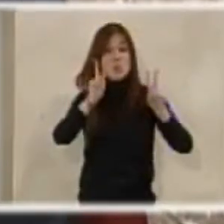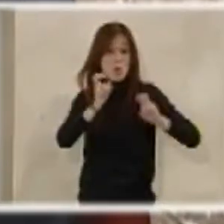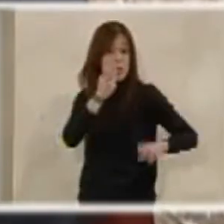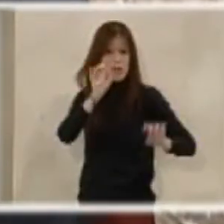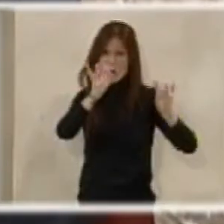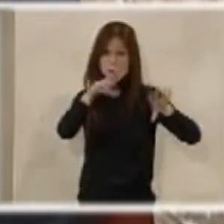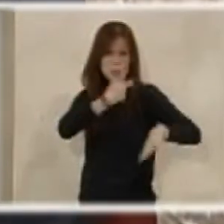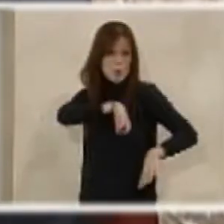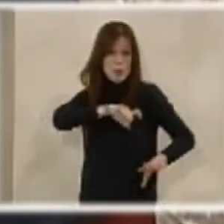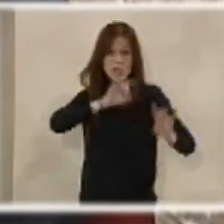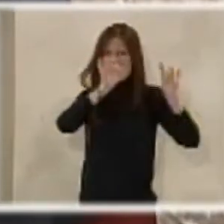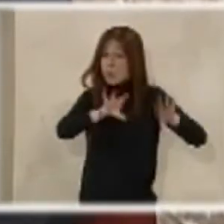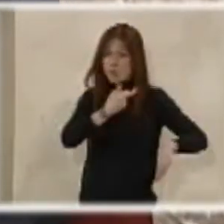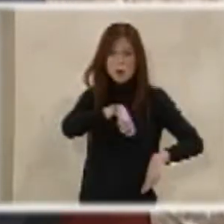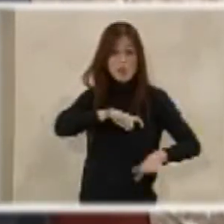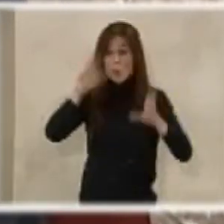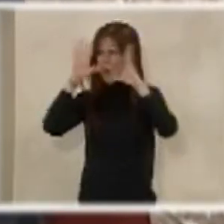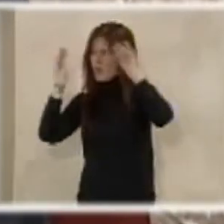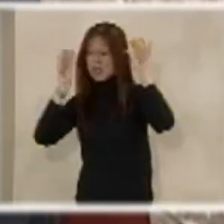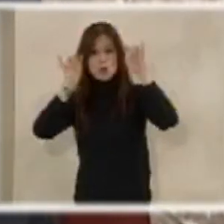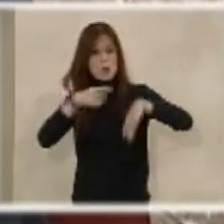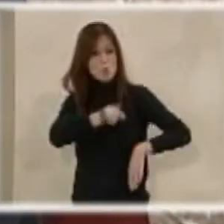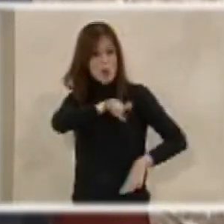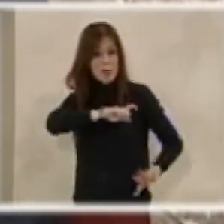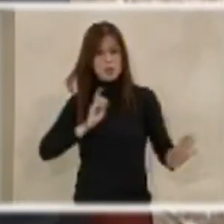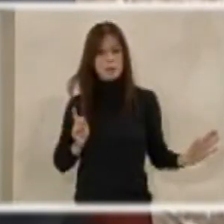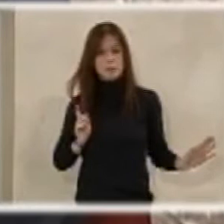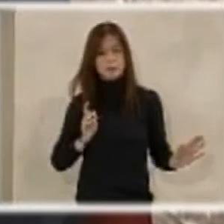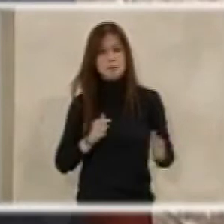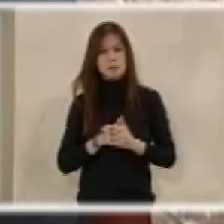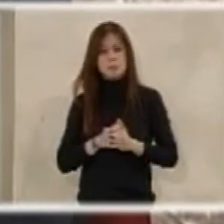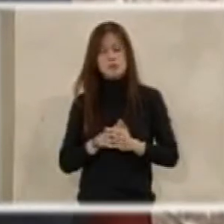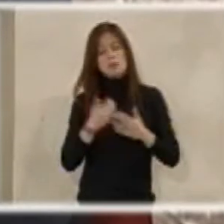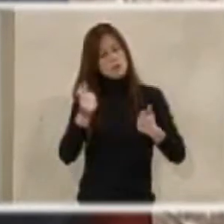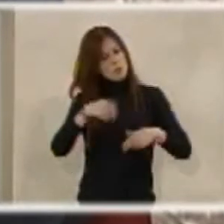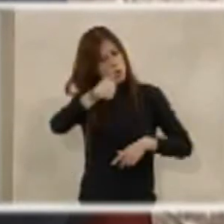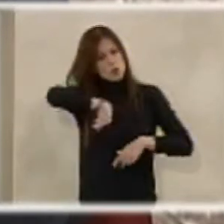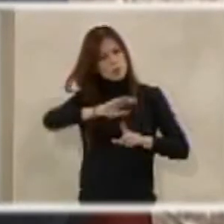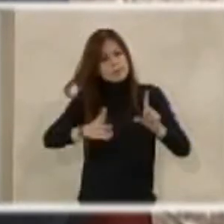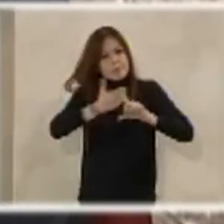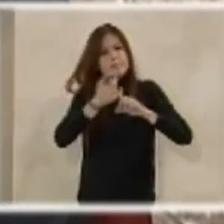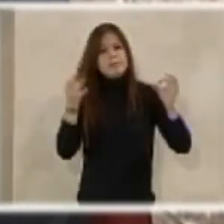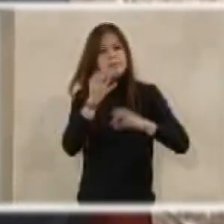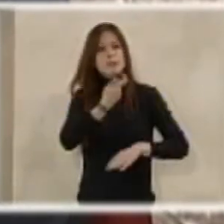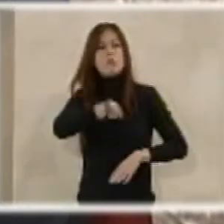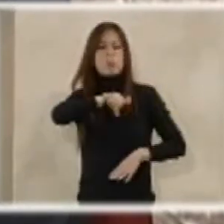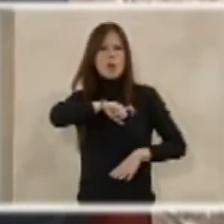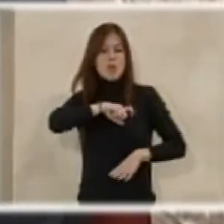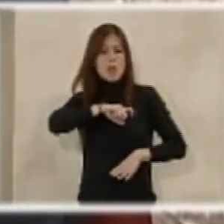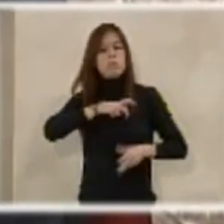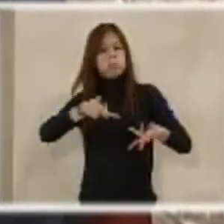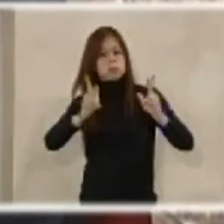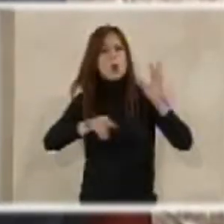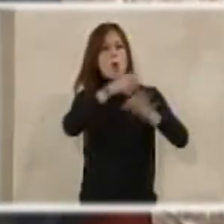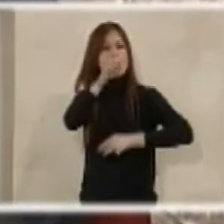policía, exactamente que con la policía. De hecho, hemos podido conseguir, entre otras cosas, que la policía pueda organizarse